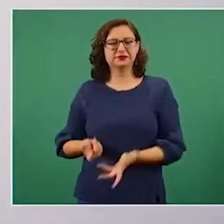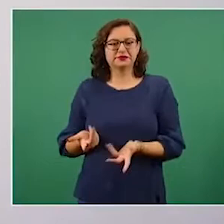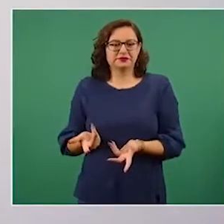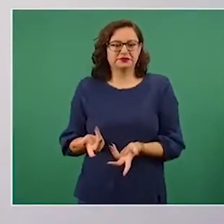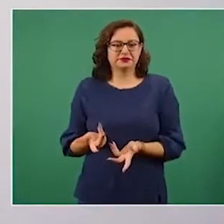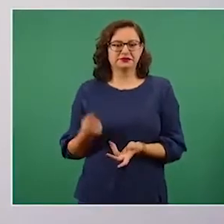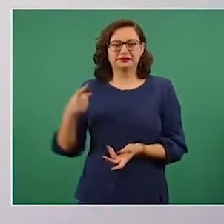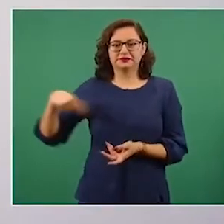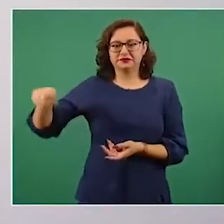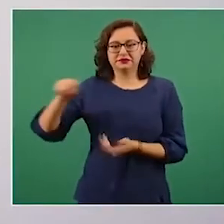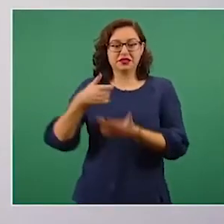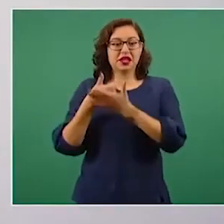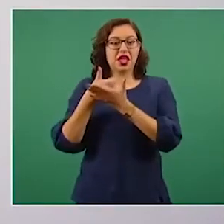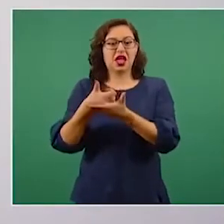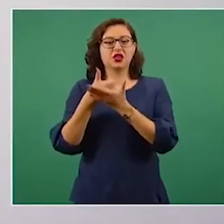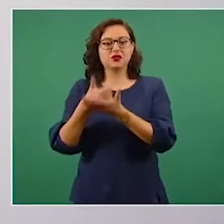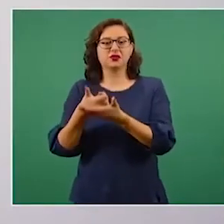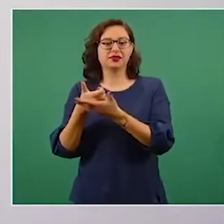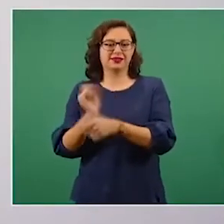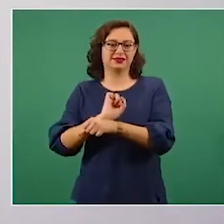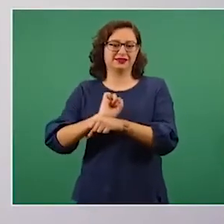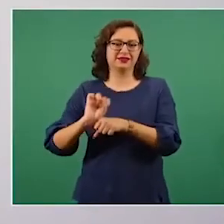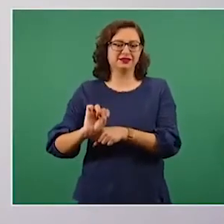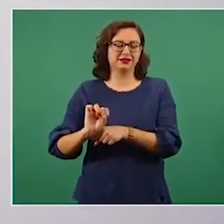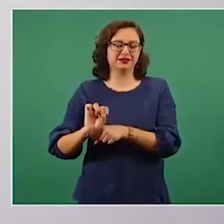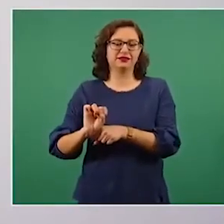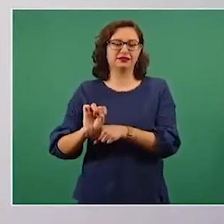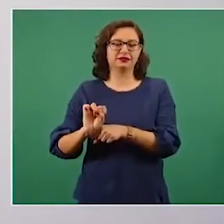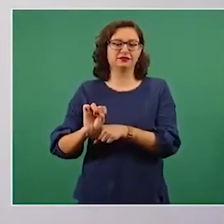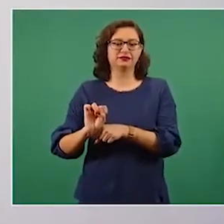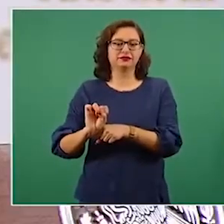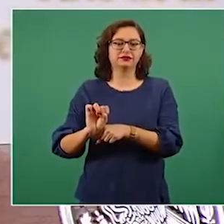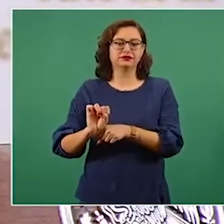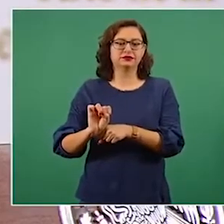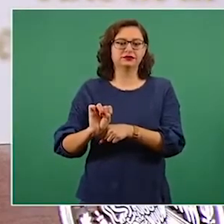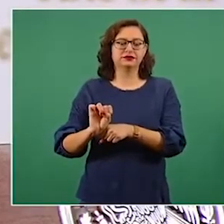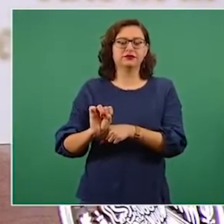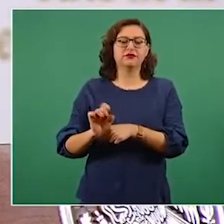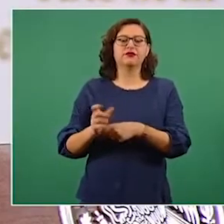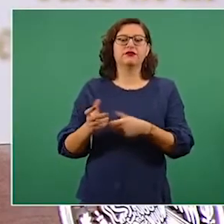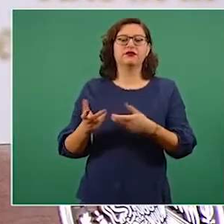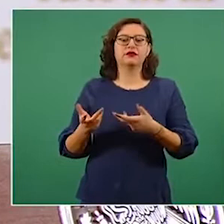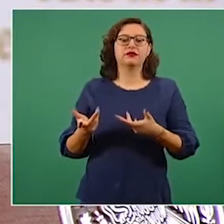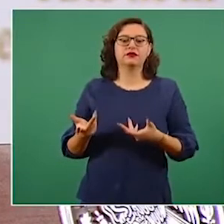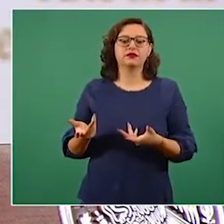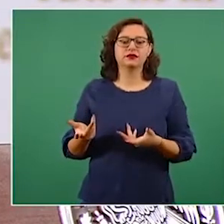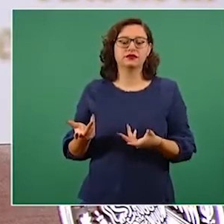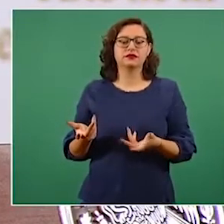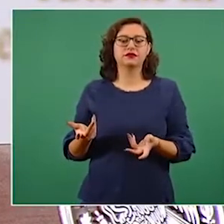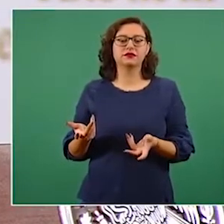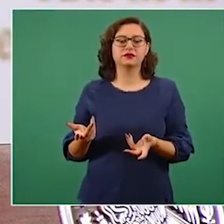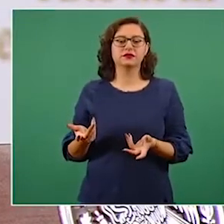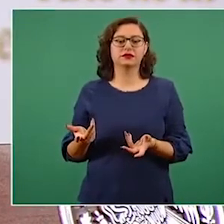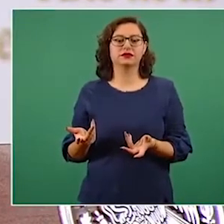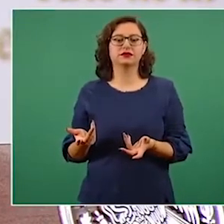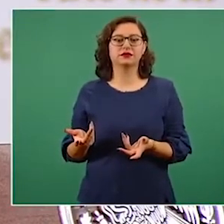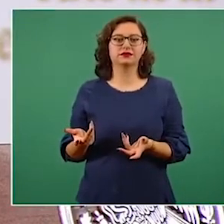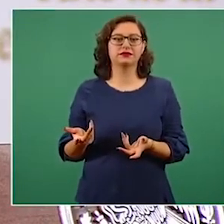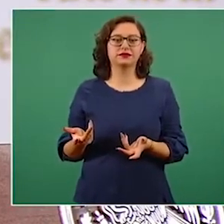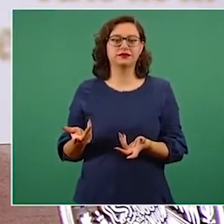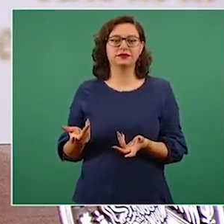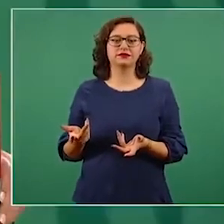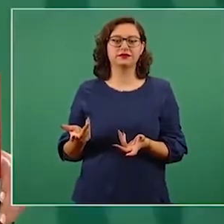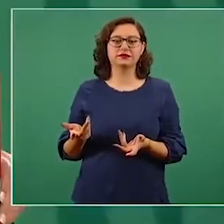y acusados por este delito. En conferencia de prensa matutina, el titular del Ejecutivo Federal señaló que en su gobierno se han girado órdenes de